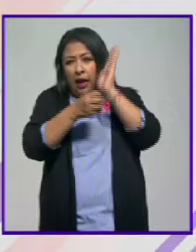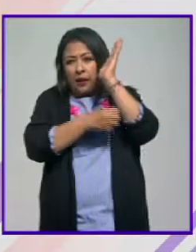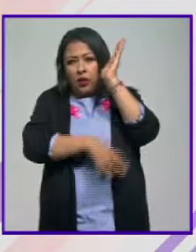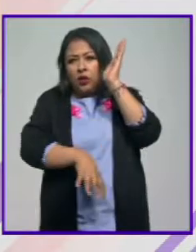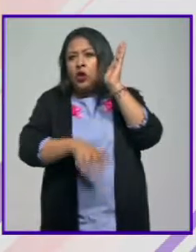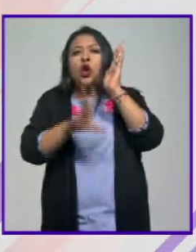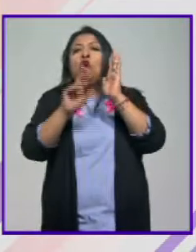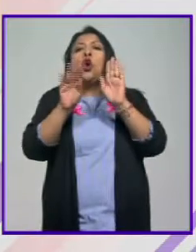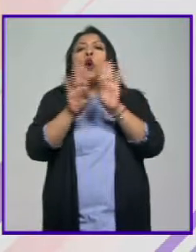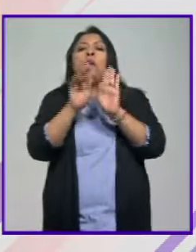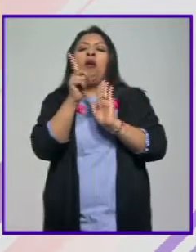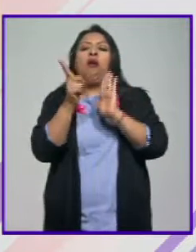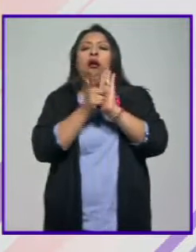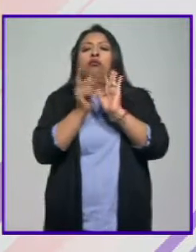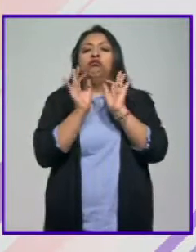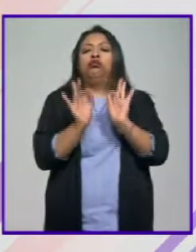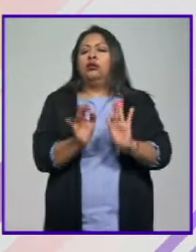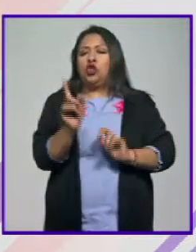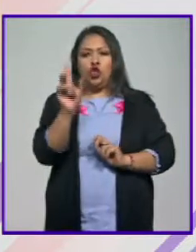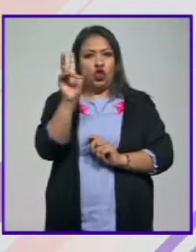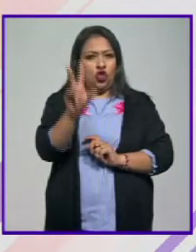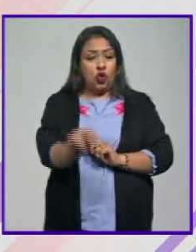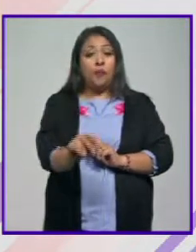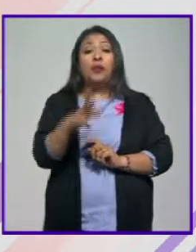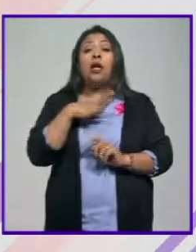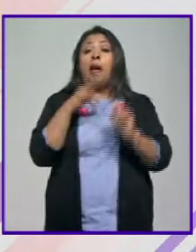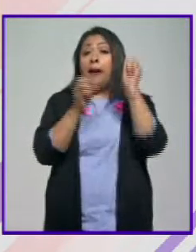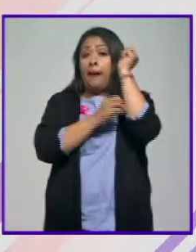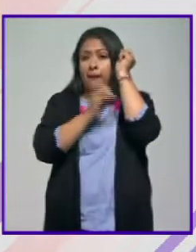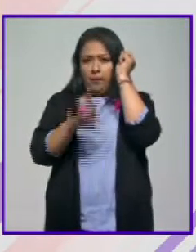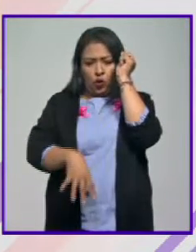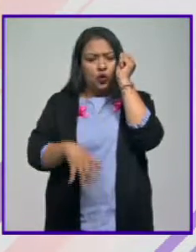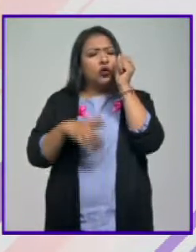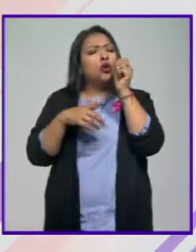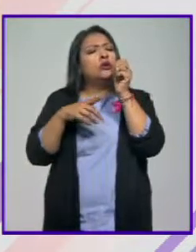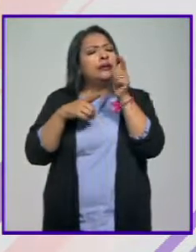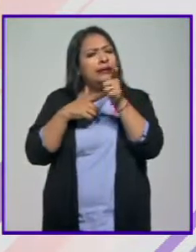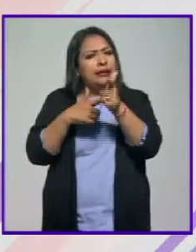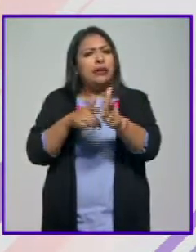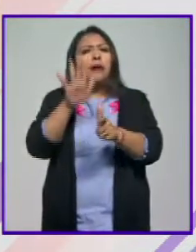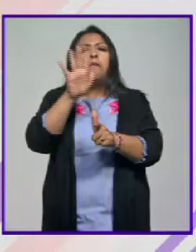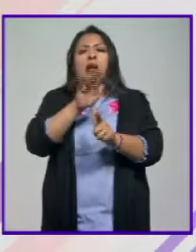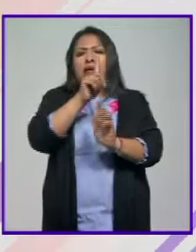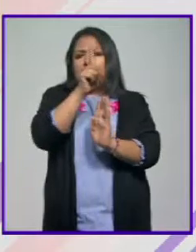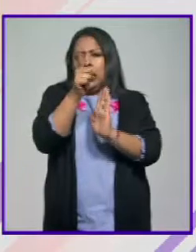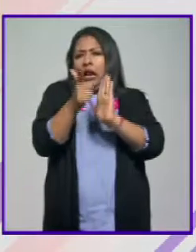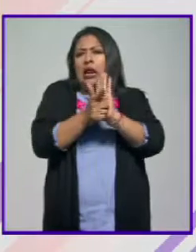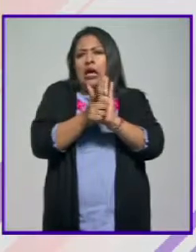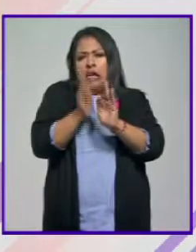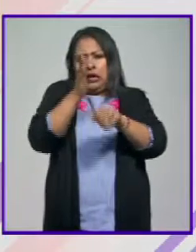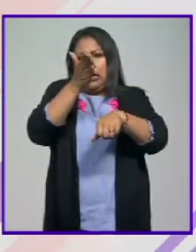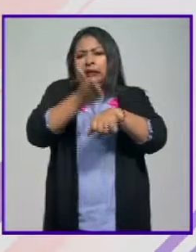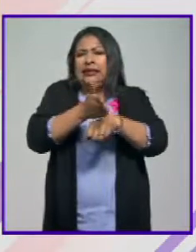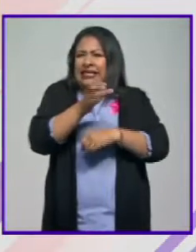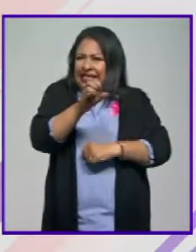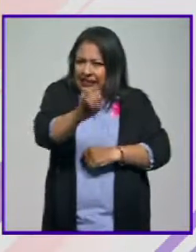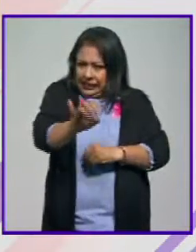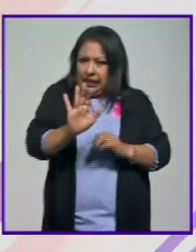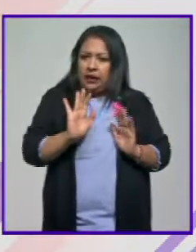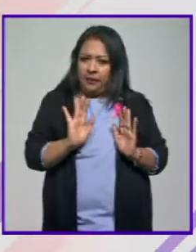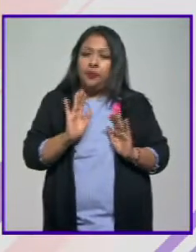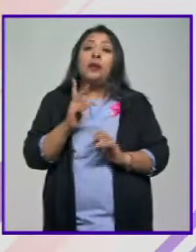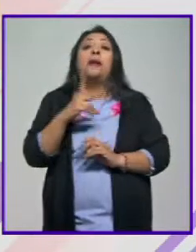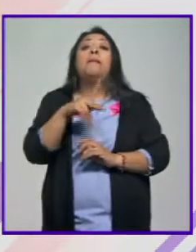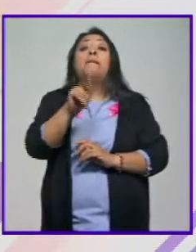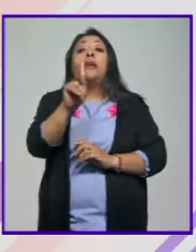es legalización del aborto. De hecho, el aborto sigue como un tipo penal sancionado, solo